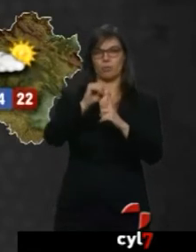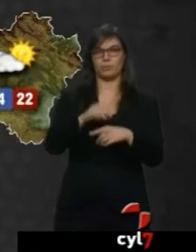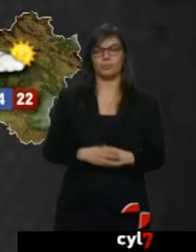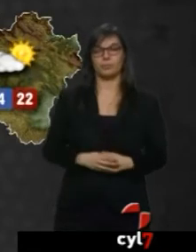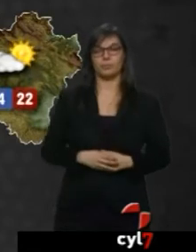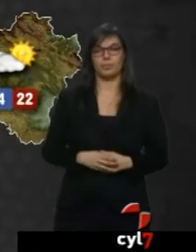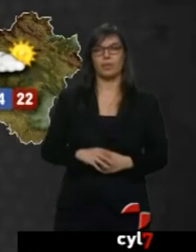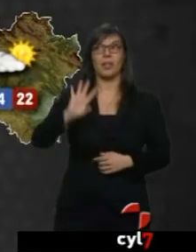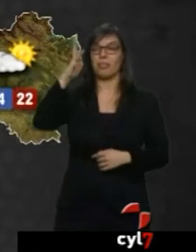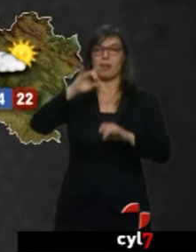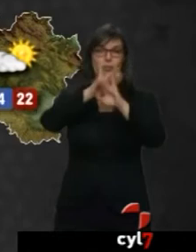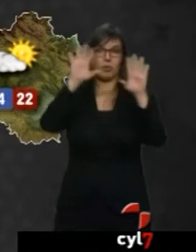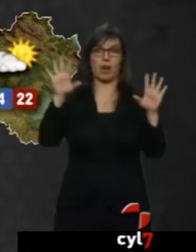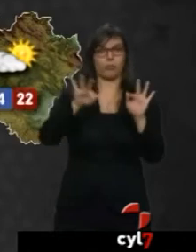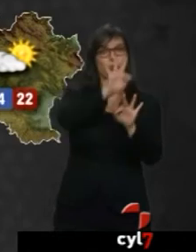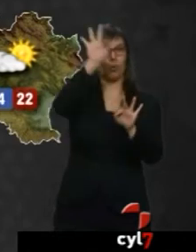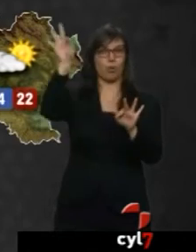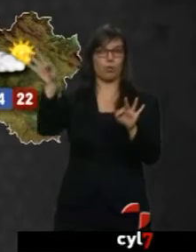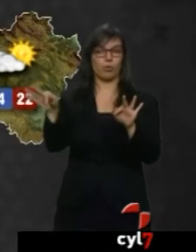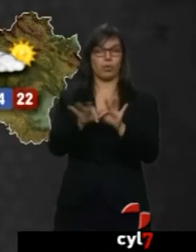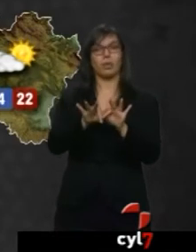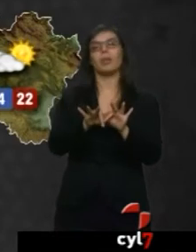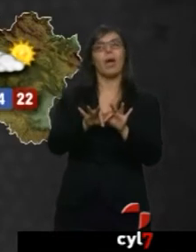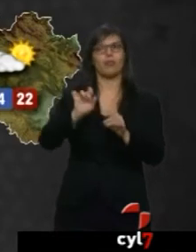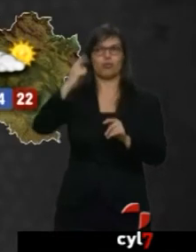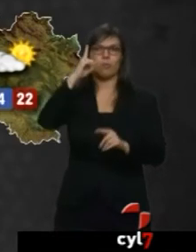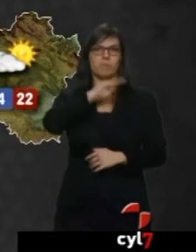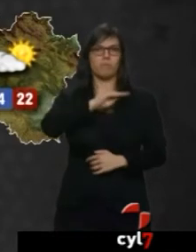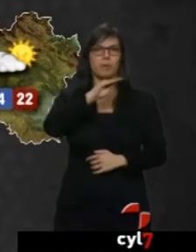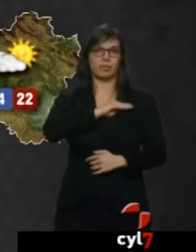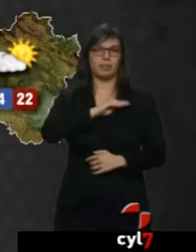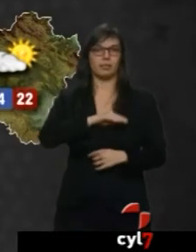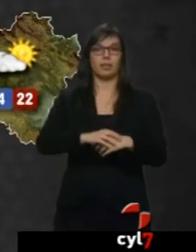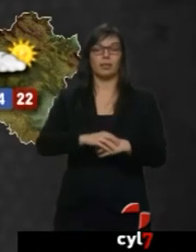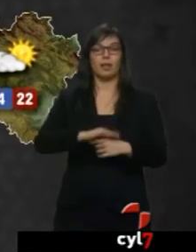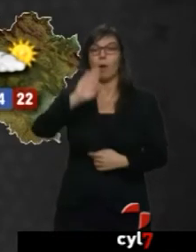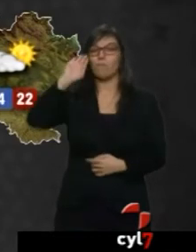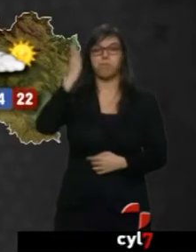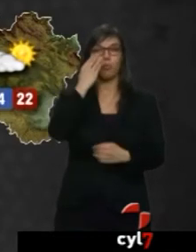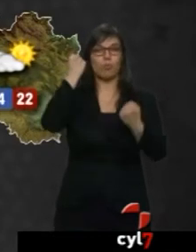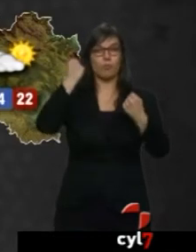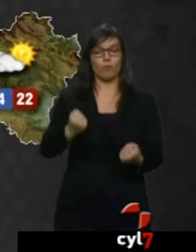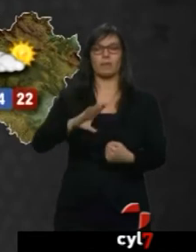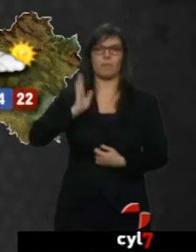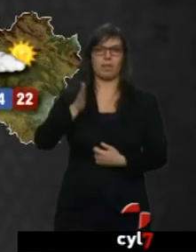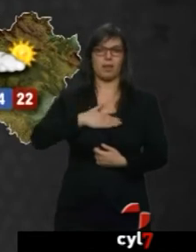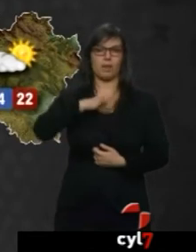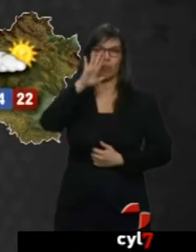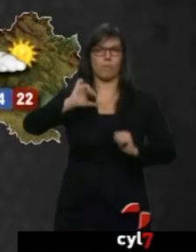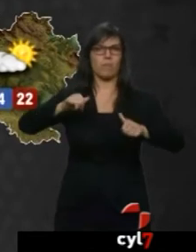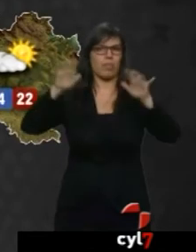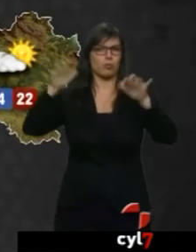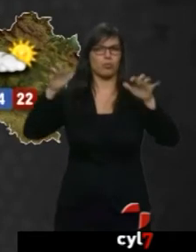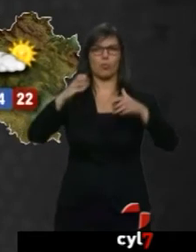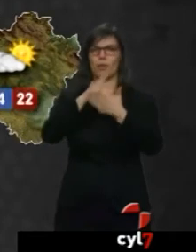cielos despejados para el día de hoy y sobre todo mucho sol. El cambio drástico de tiempo se producirá mañana con la llegada de lluvias a toda la